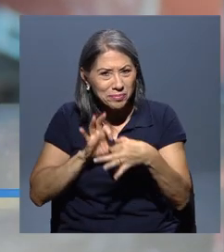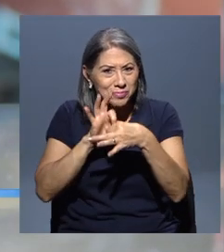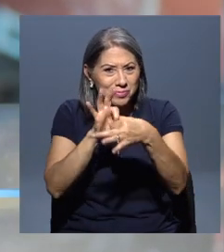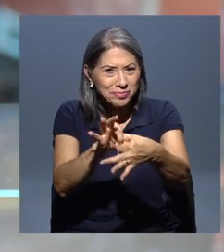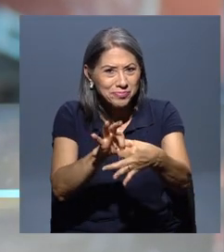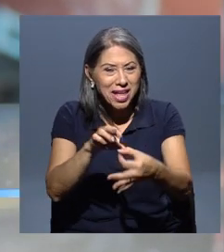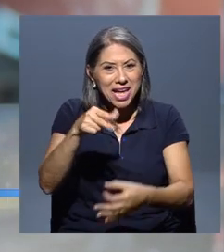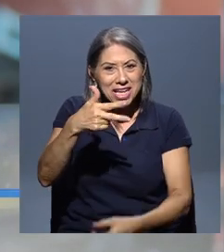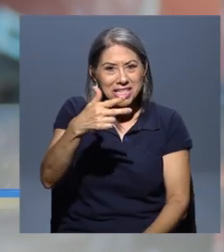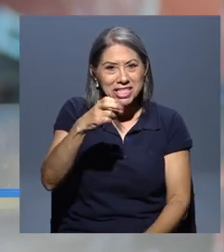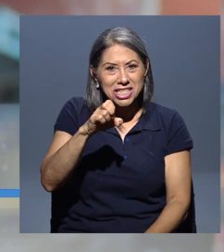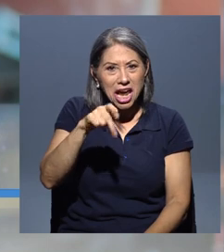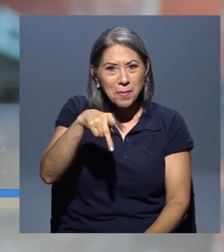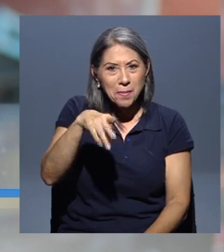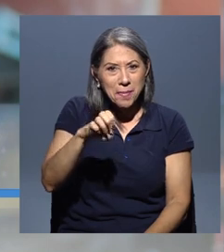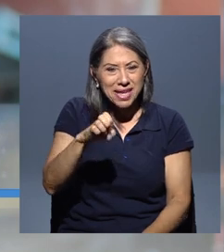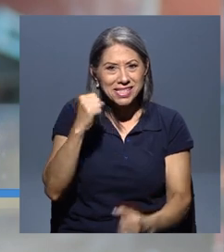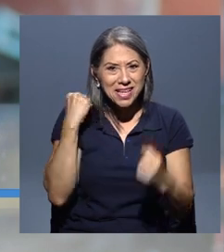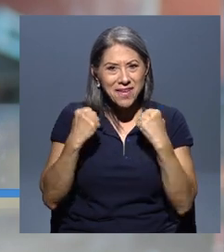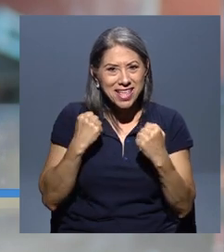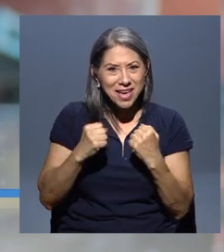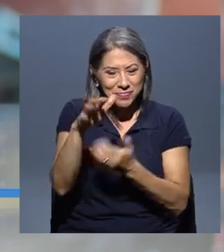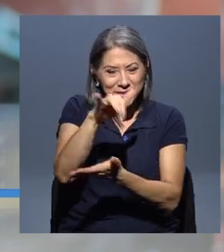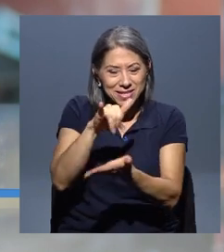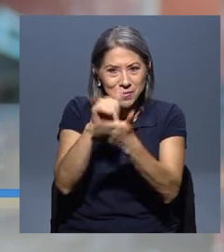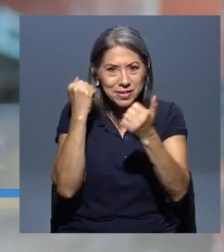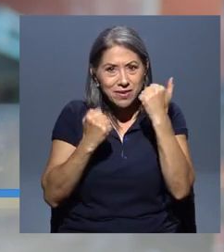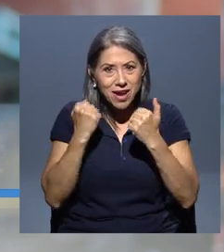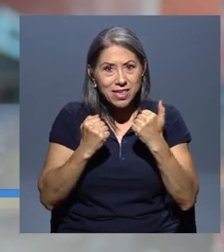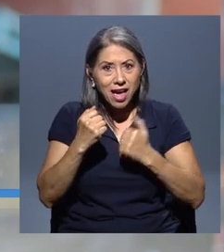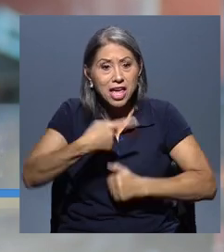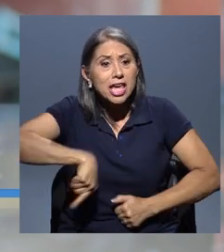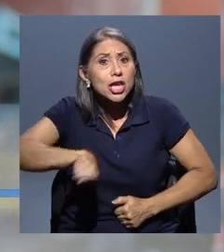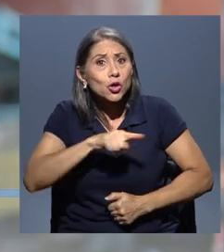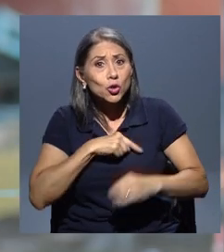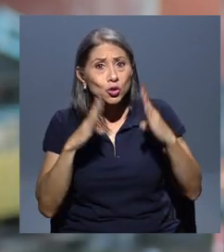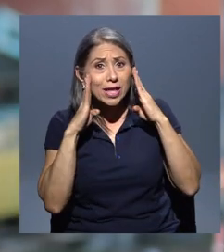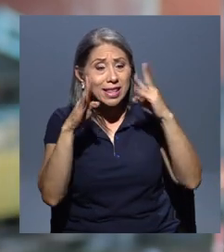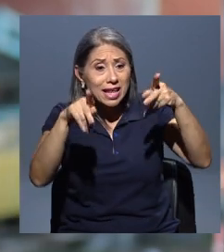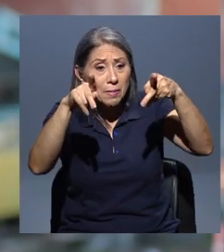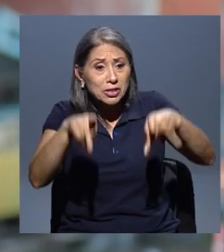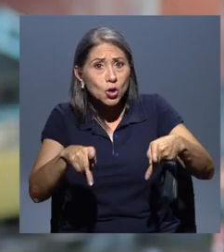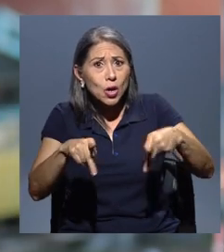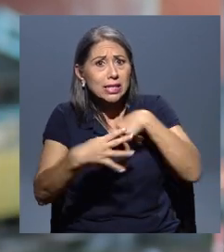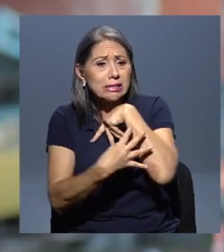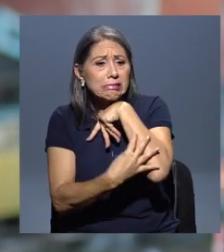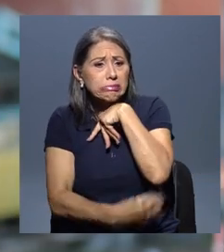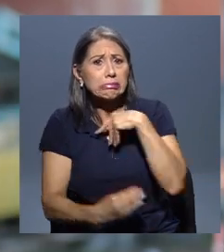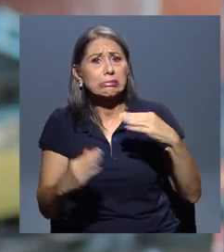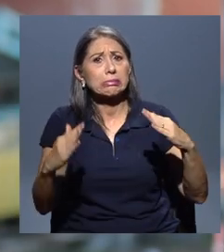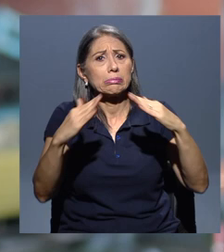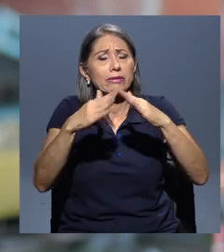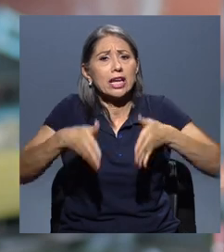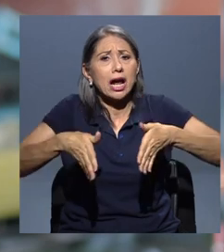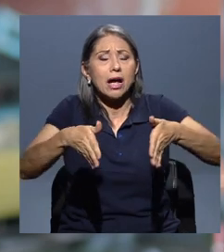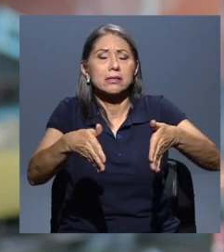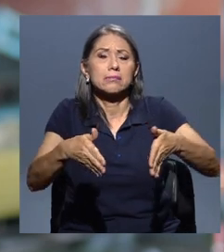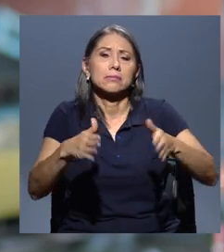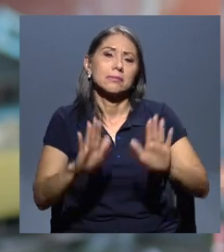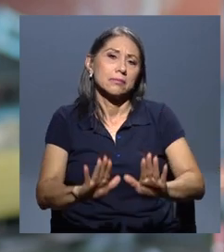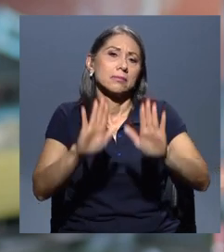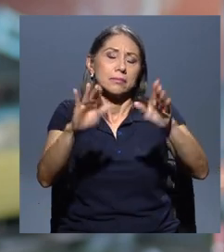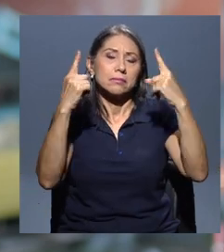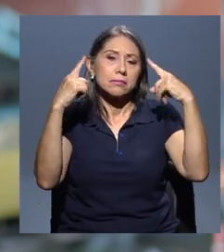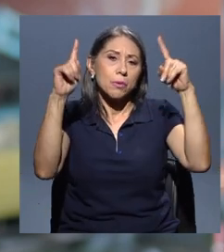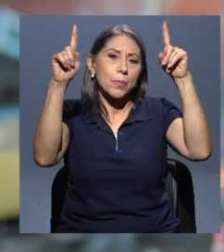sobre las personas en situación de calle, ¿verdad? Para nosotros, en verdad, es maravilloso. Es un éxito, ¿verdad? El poder ofrecer estos servicios a